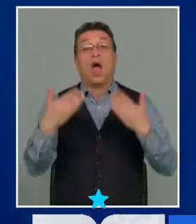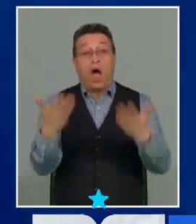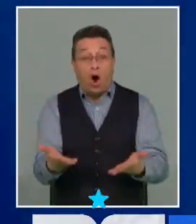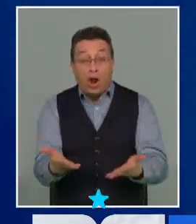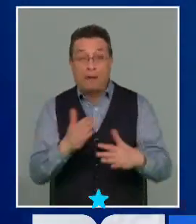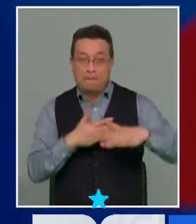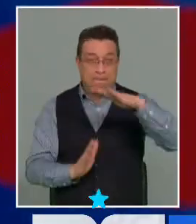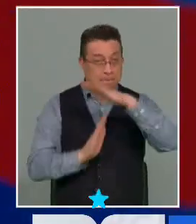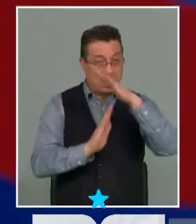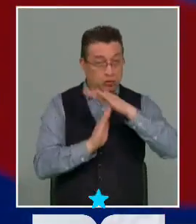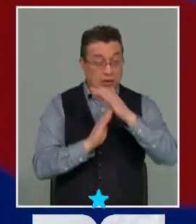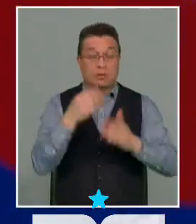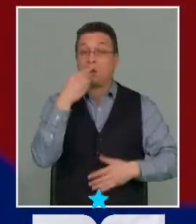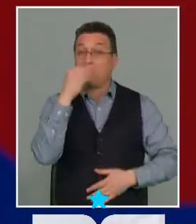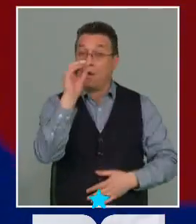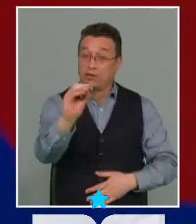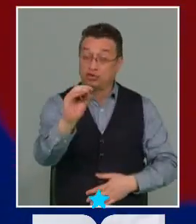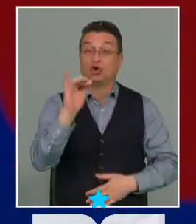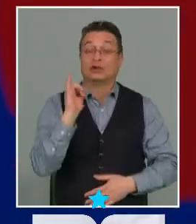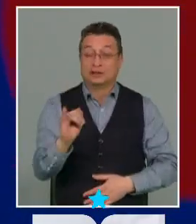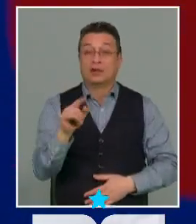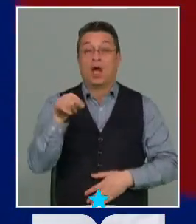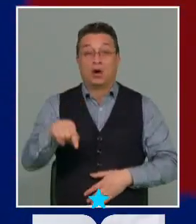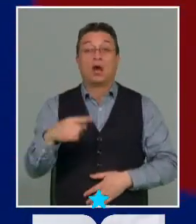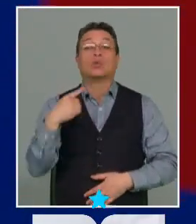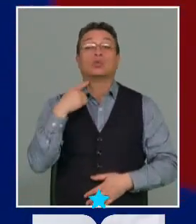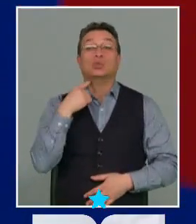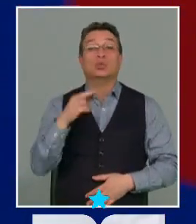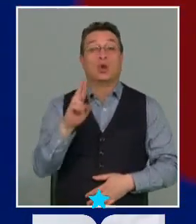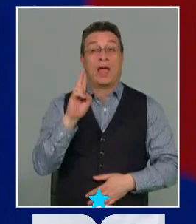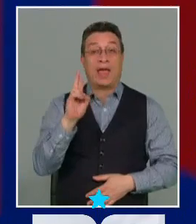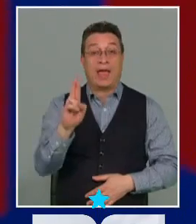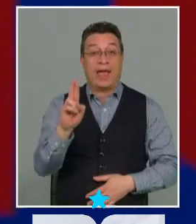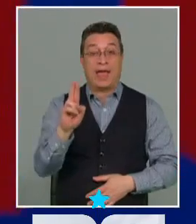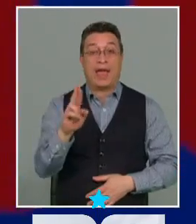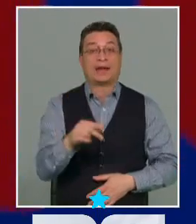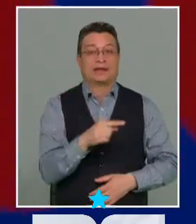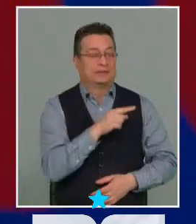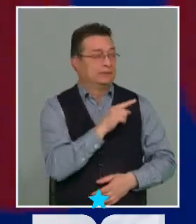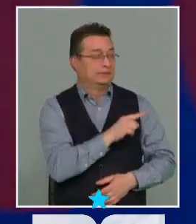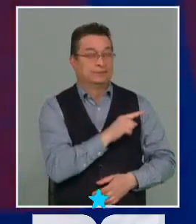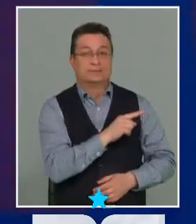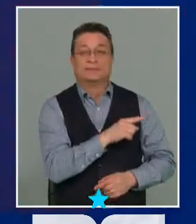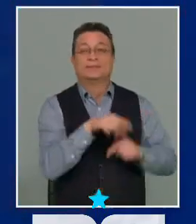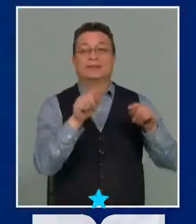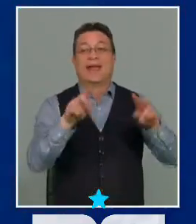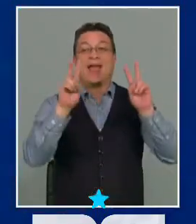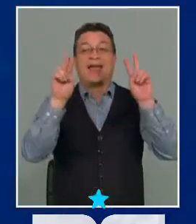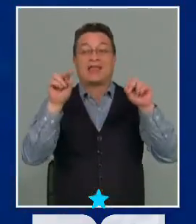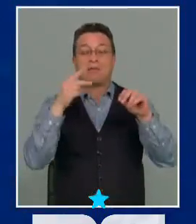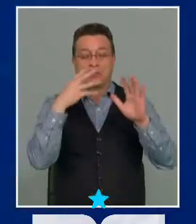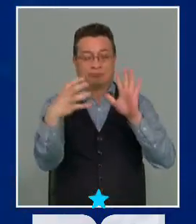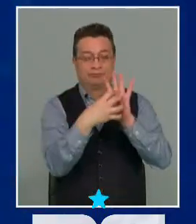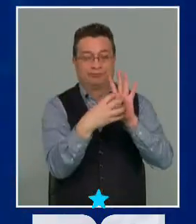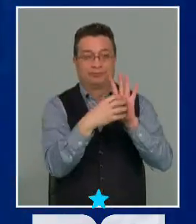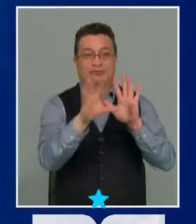pausa. Antes recordándoles que está nuestro QR, la propuesta de nueva constitución, los temas, los tópicos en 24horas.cl.